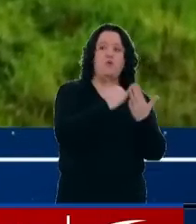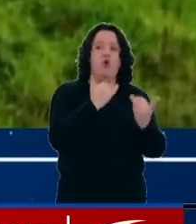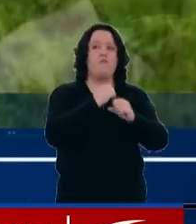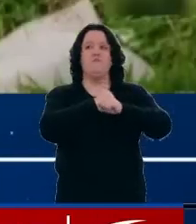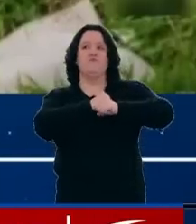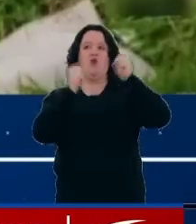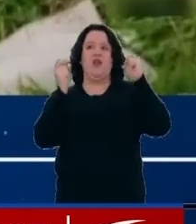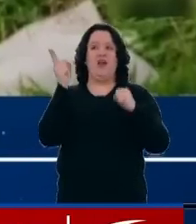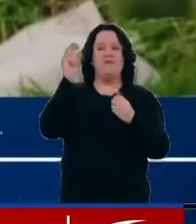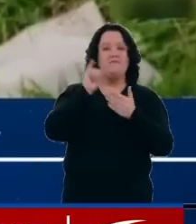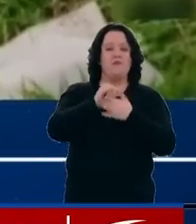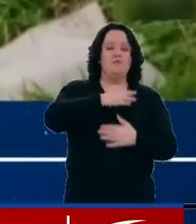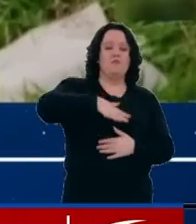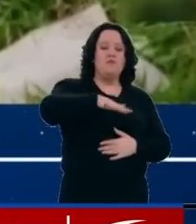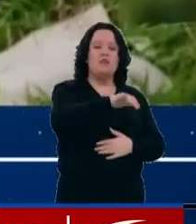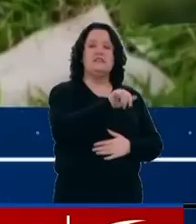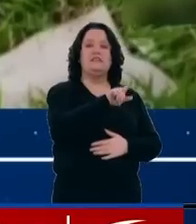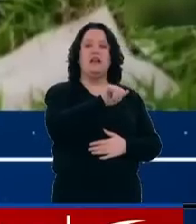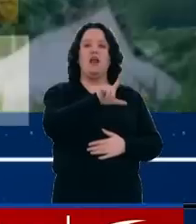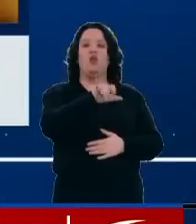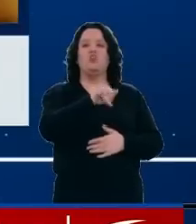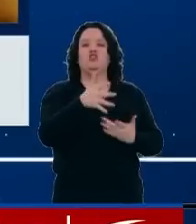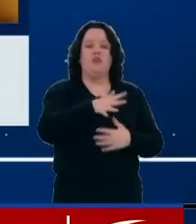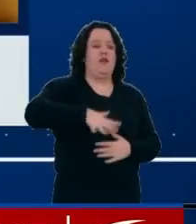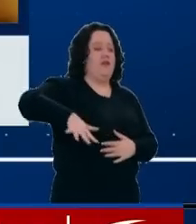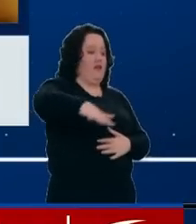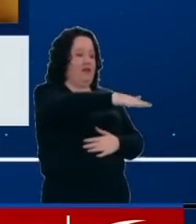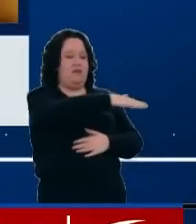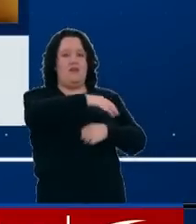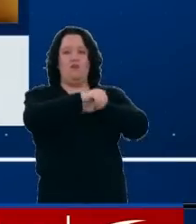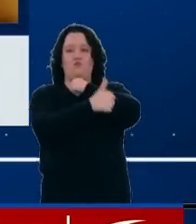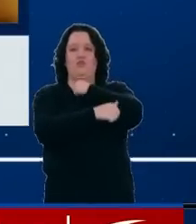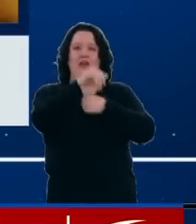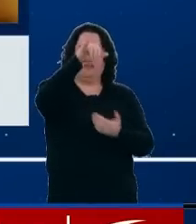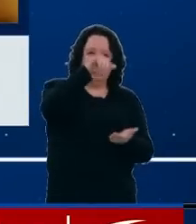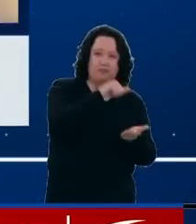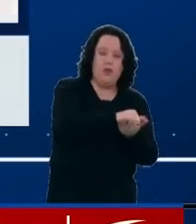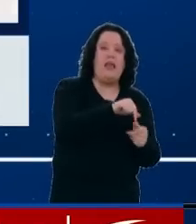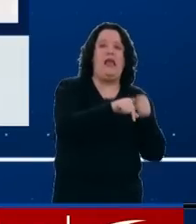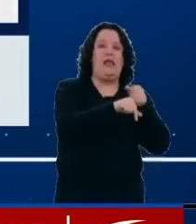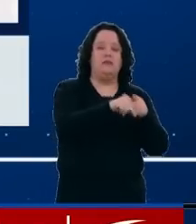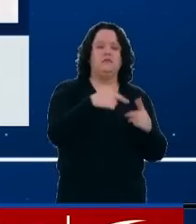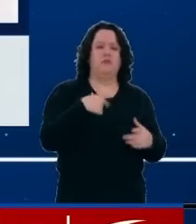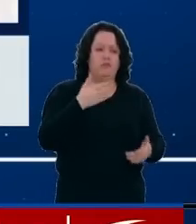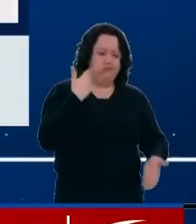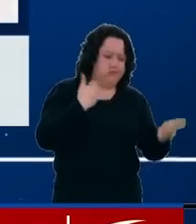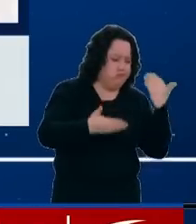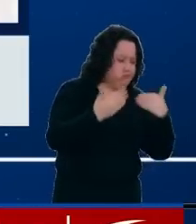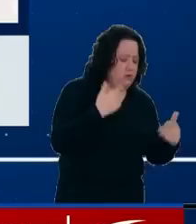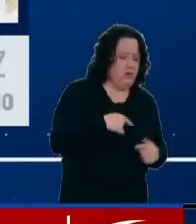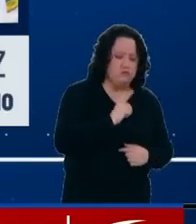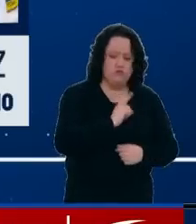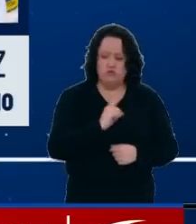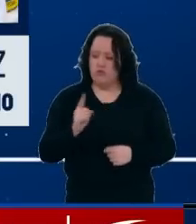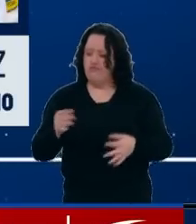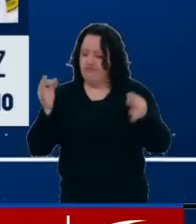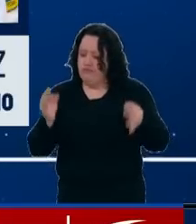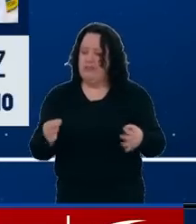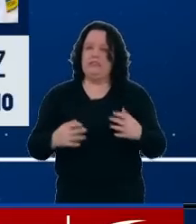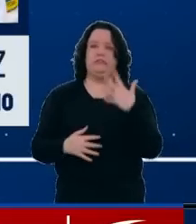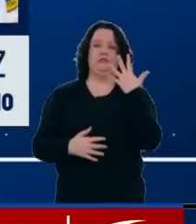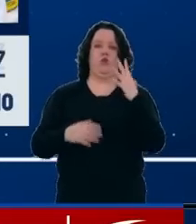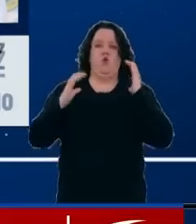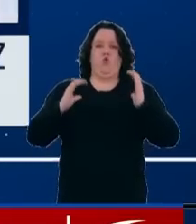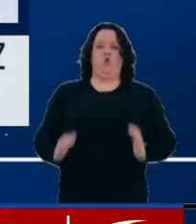mañana en zona rural del municipio de San Luis de Gaceno, en Boyacá. Una vez finalizaron estas labores, confirmaron que en total encontraron cinco